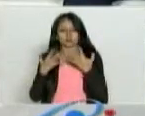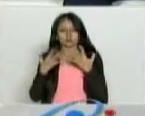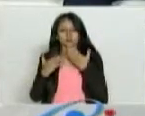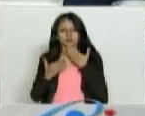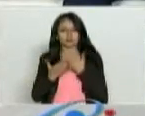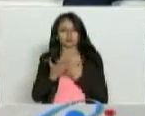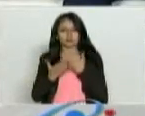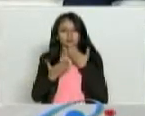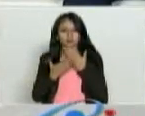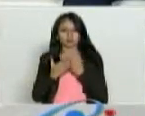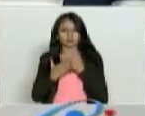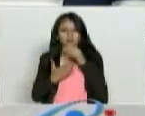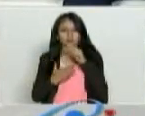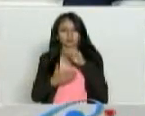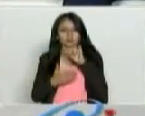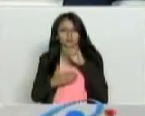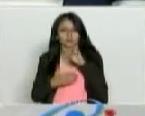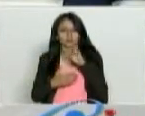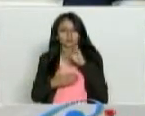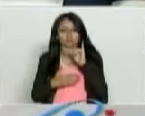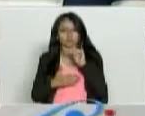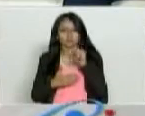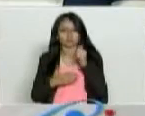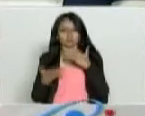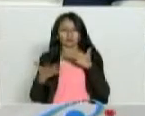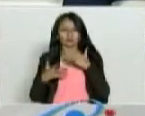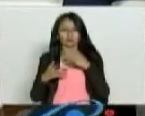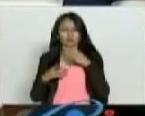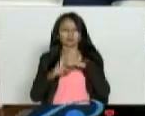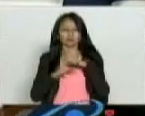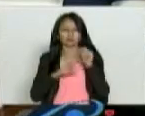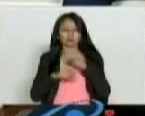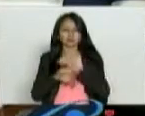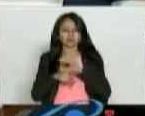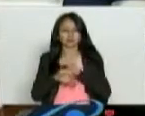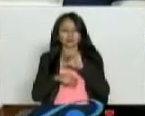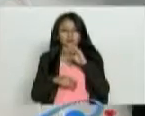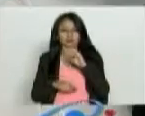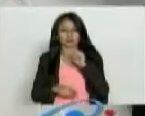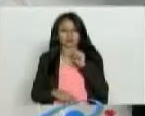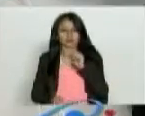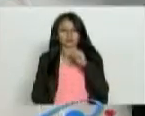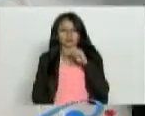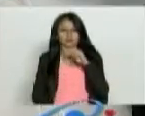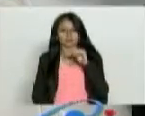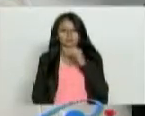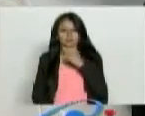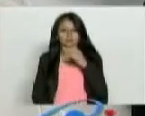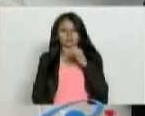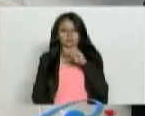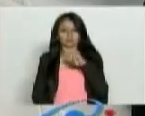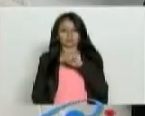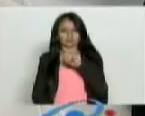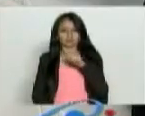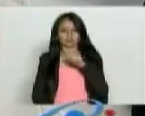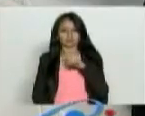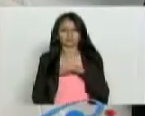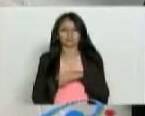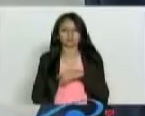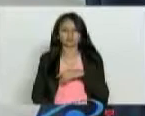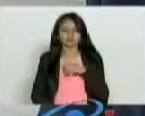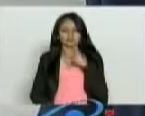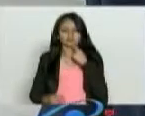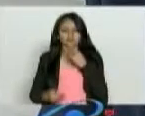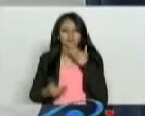a Nubia que nos está viendo en este momento y en el Amazonas en Leticia. Gracias por esa sintonía. Muy bien,